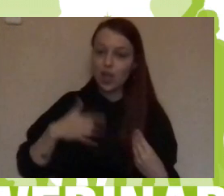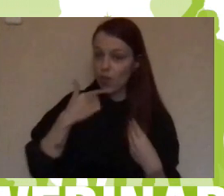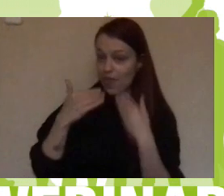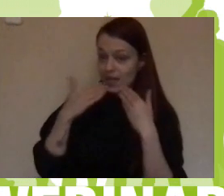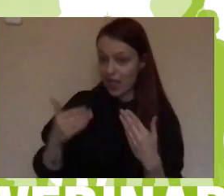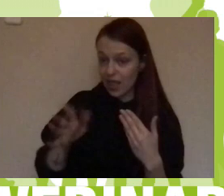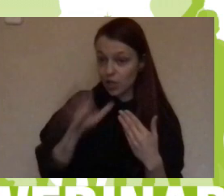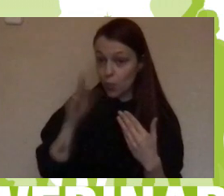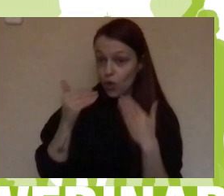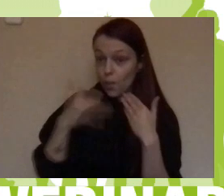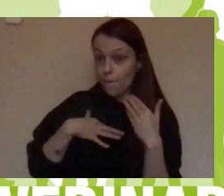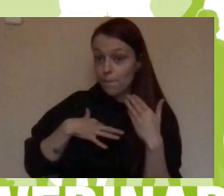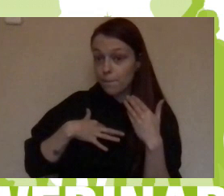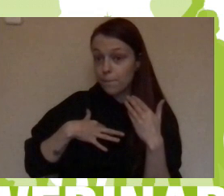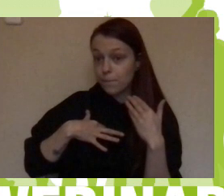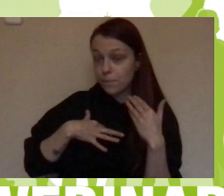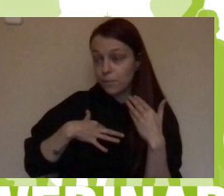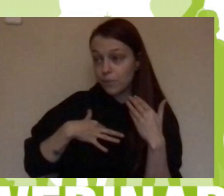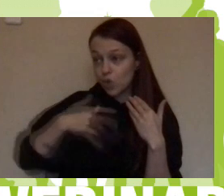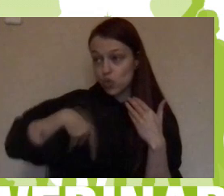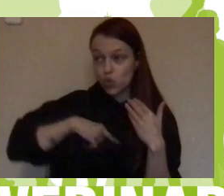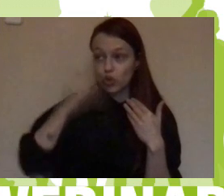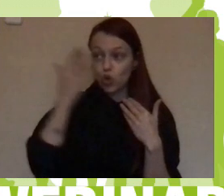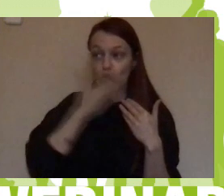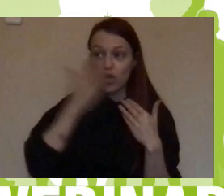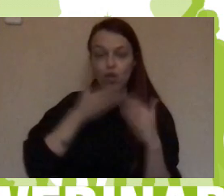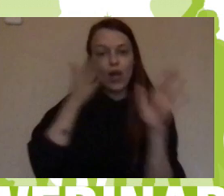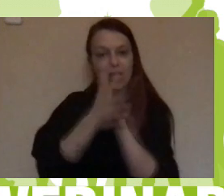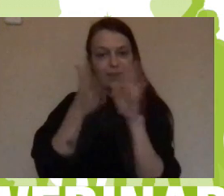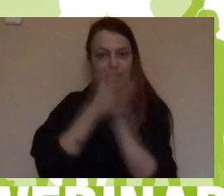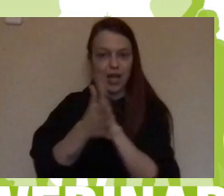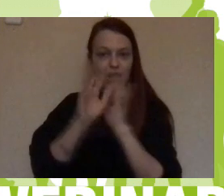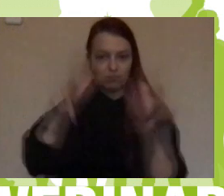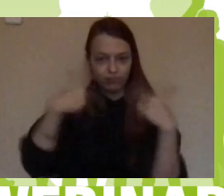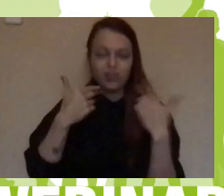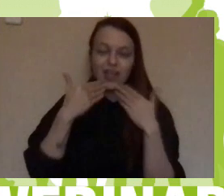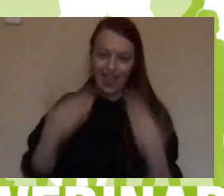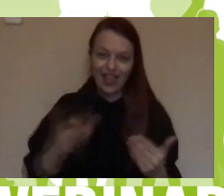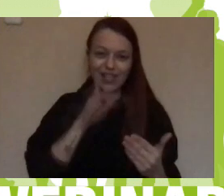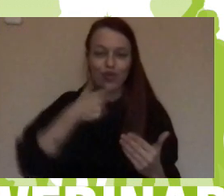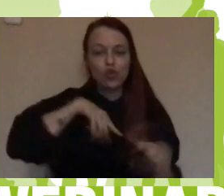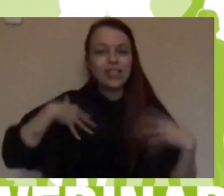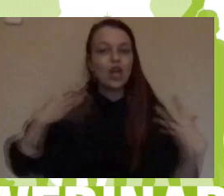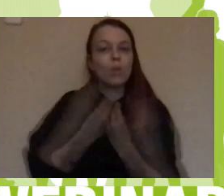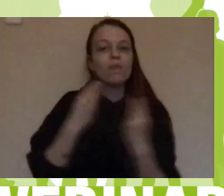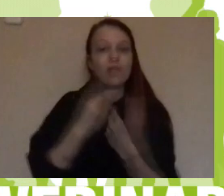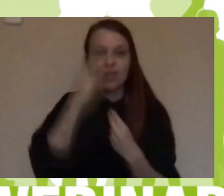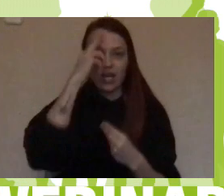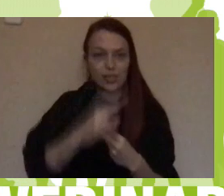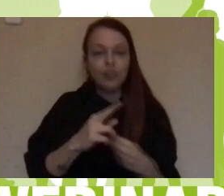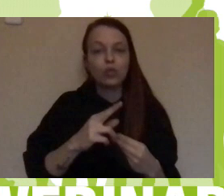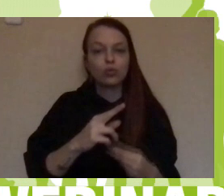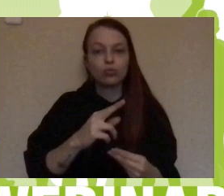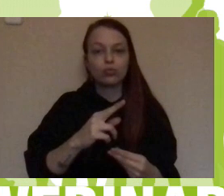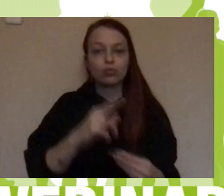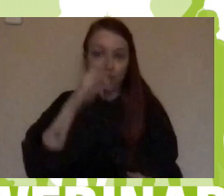visibilizar un poco el trabajo de nuestro centro. Que nuestra convivencia se basa en el respeto, en la tolerancia,